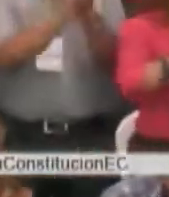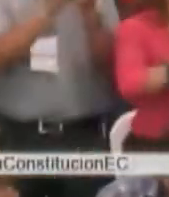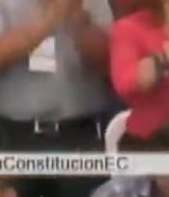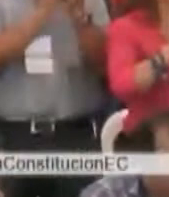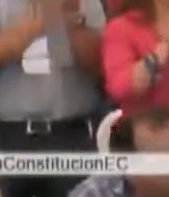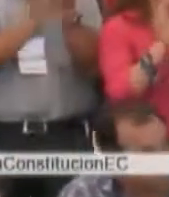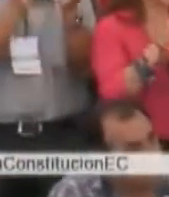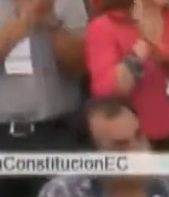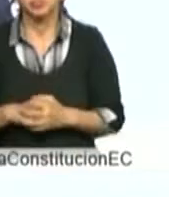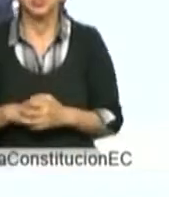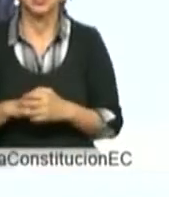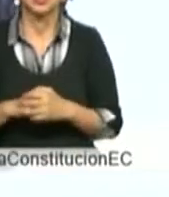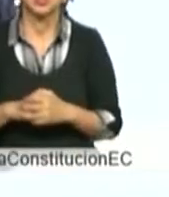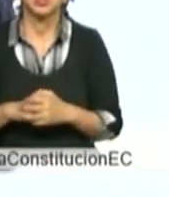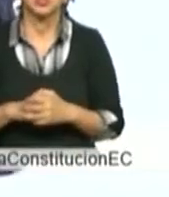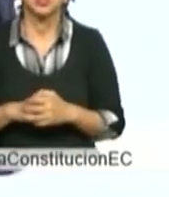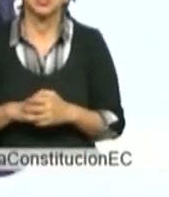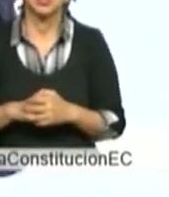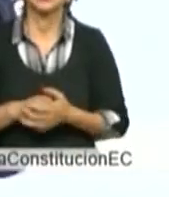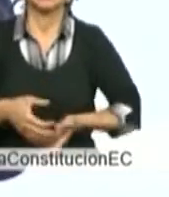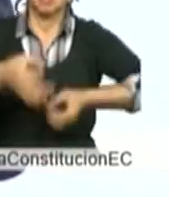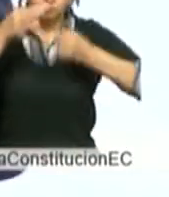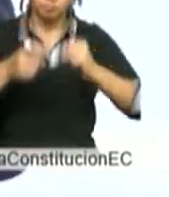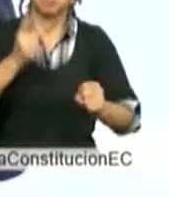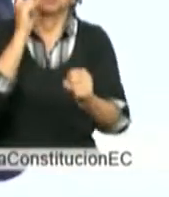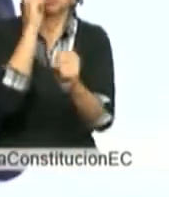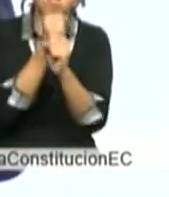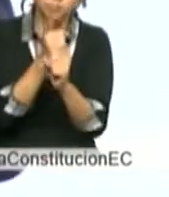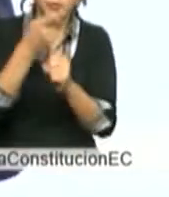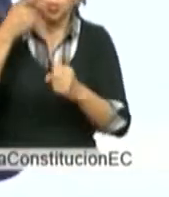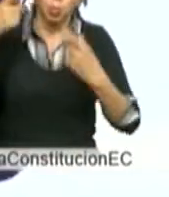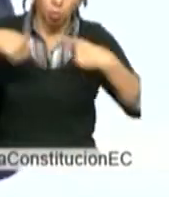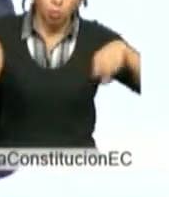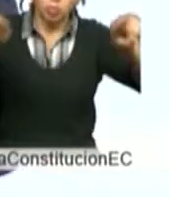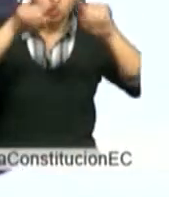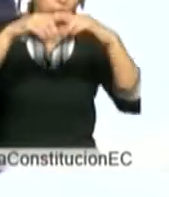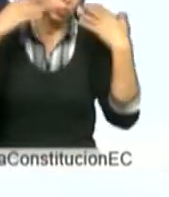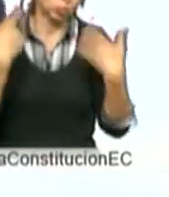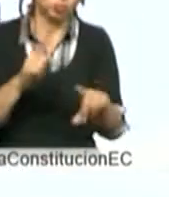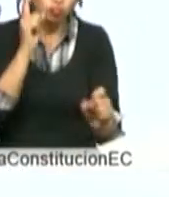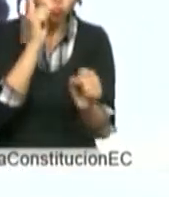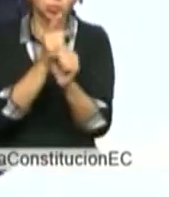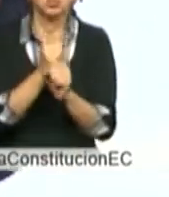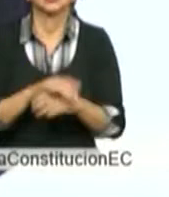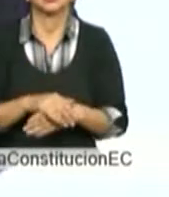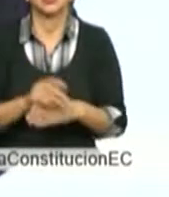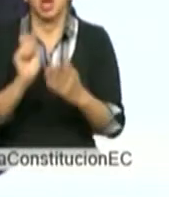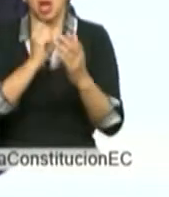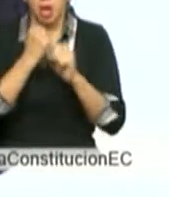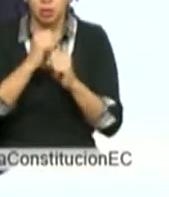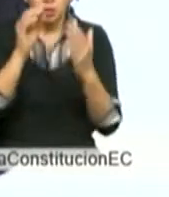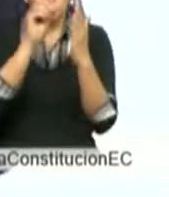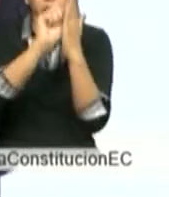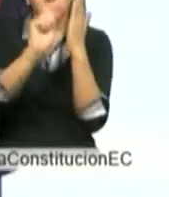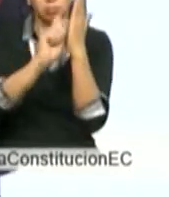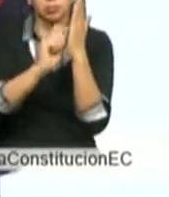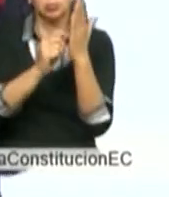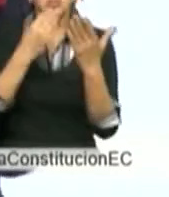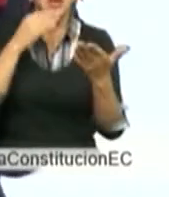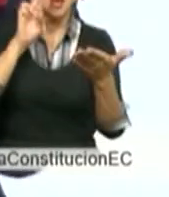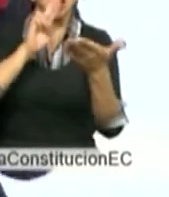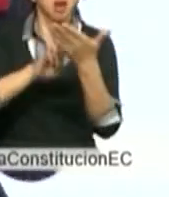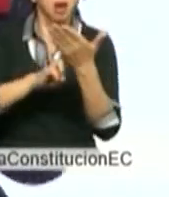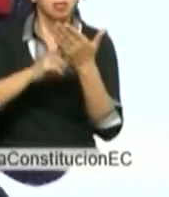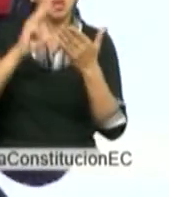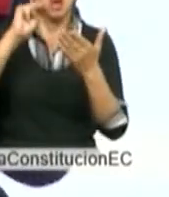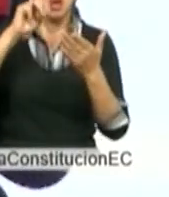mayoría de ciudadanos. El mandato popular fue bien claro, redactar una carta magna que